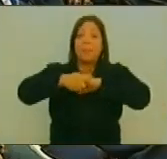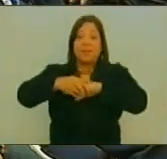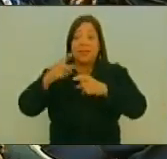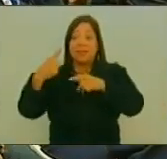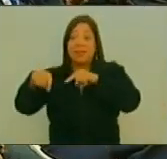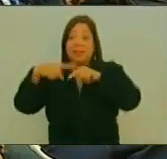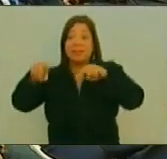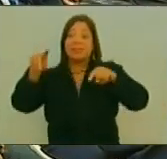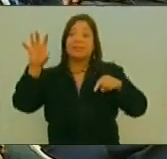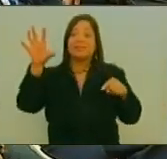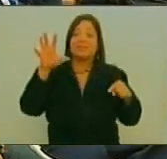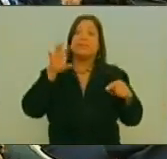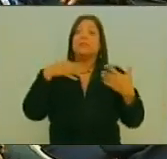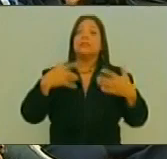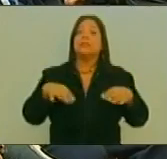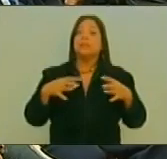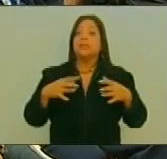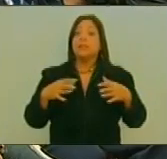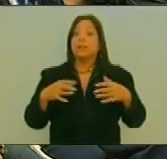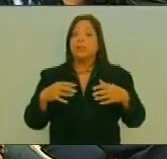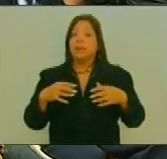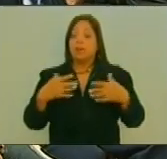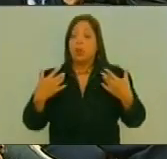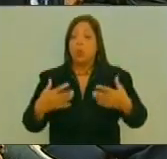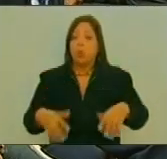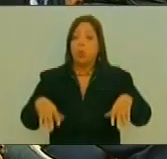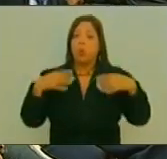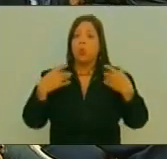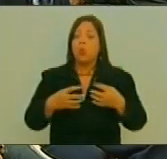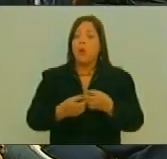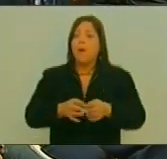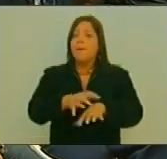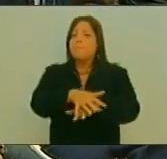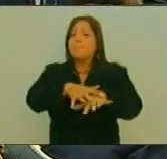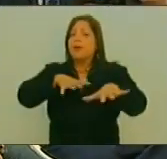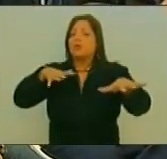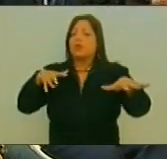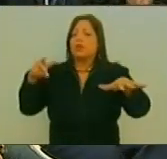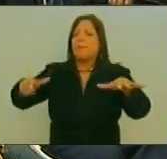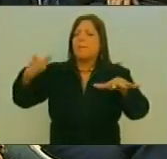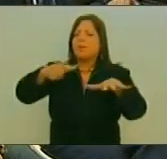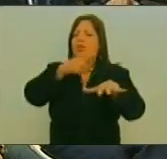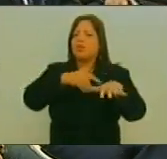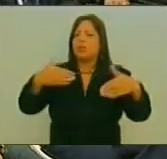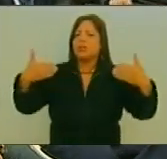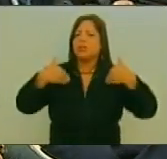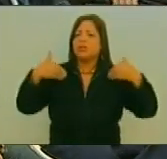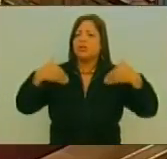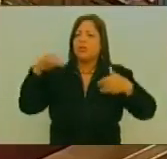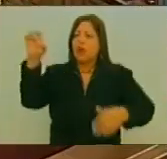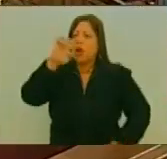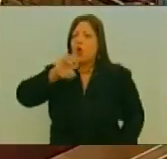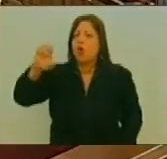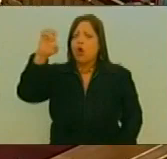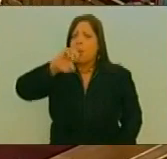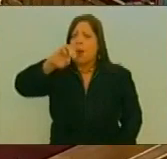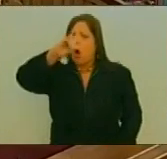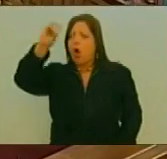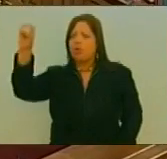Y ya están Poniendo las barbas En remojo La inmensa mayoría Sobre todo De los países De Europa Occidental